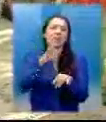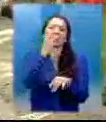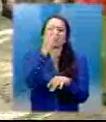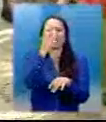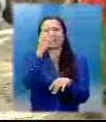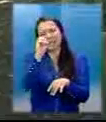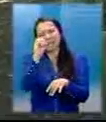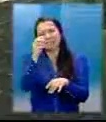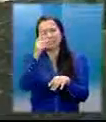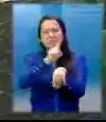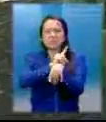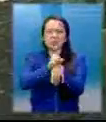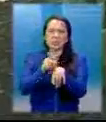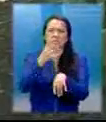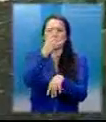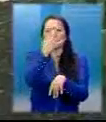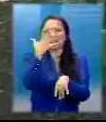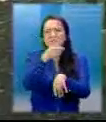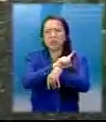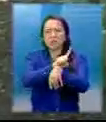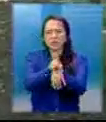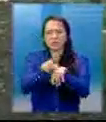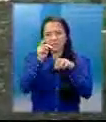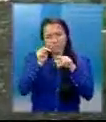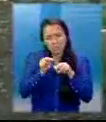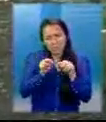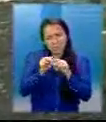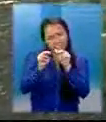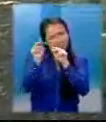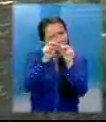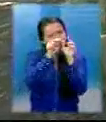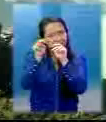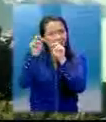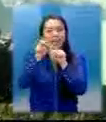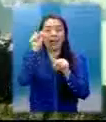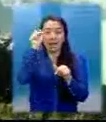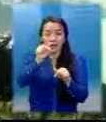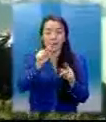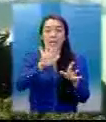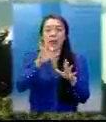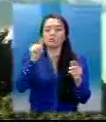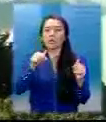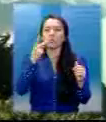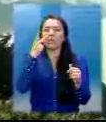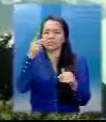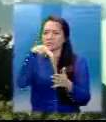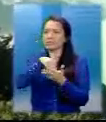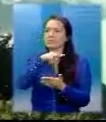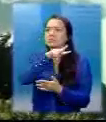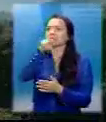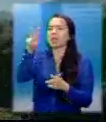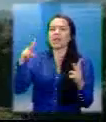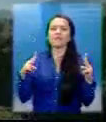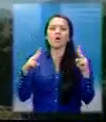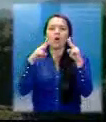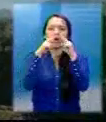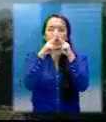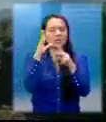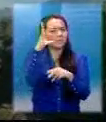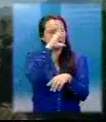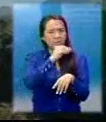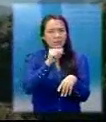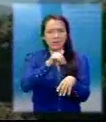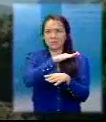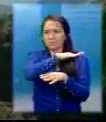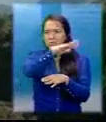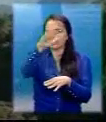30 a 45 minutos para poder llegar al mirador. Luego puede ver los volcanes de la región, como también obtener una completa vista de